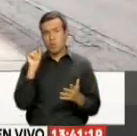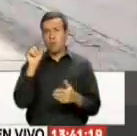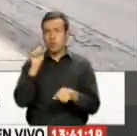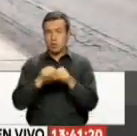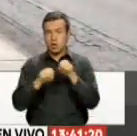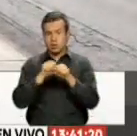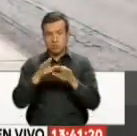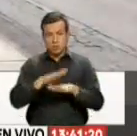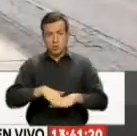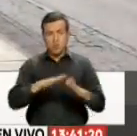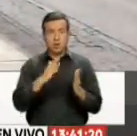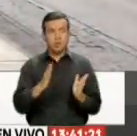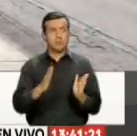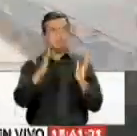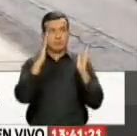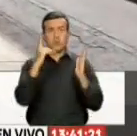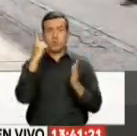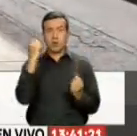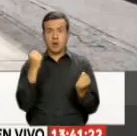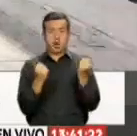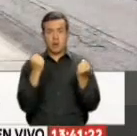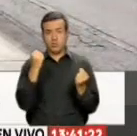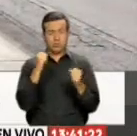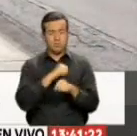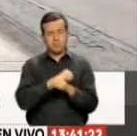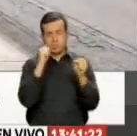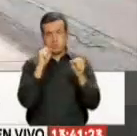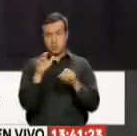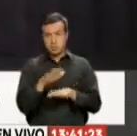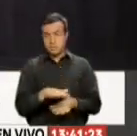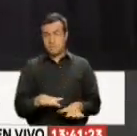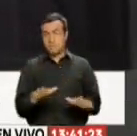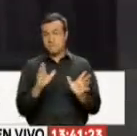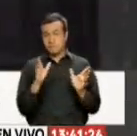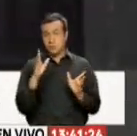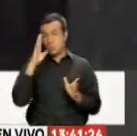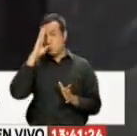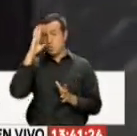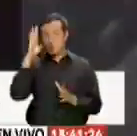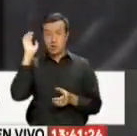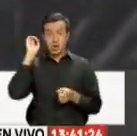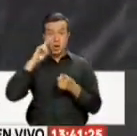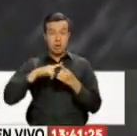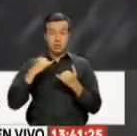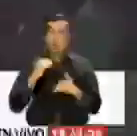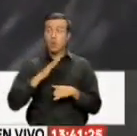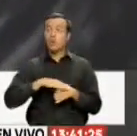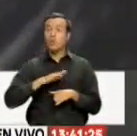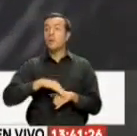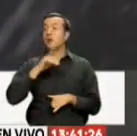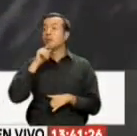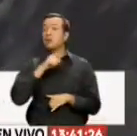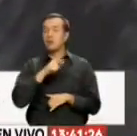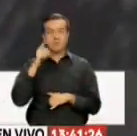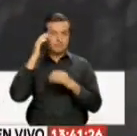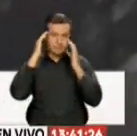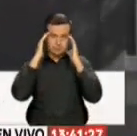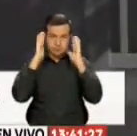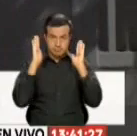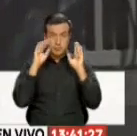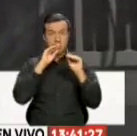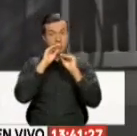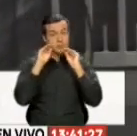garita de seguridad Del edificio Y un automóvil Estacionado cerca del lugar La policía Aún no identificó A los perpetradores Del ataque Pero